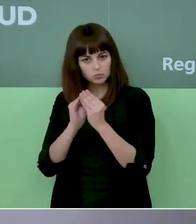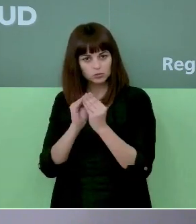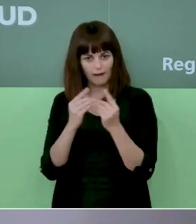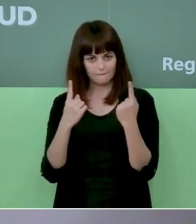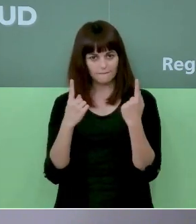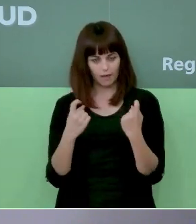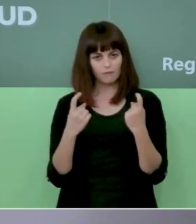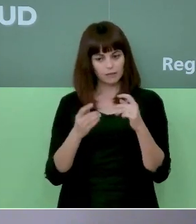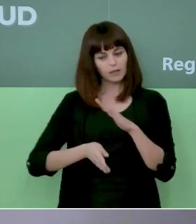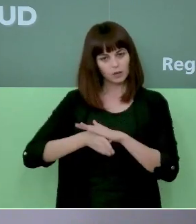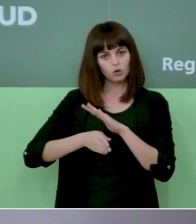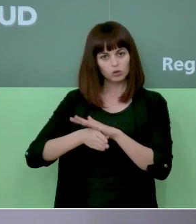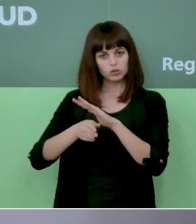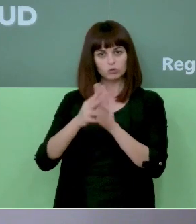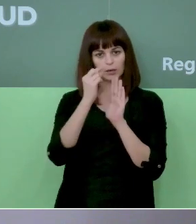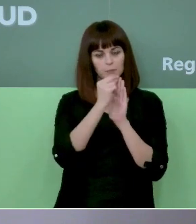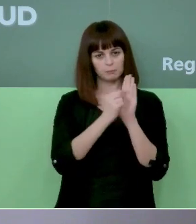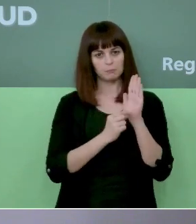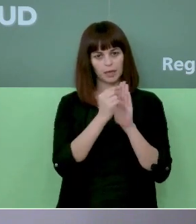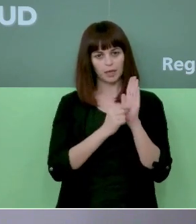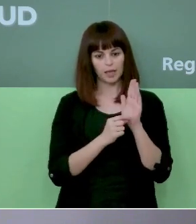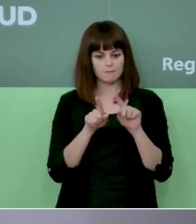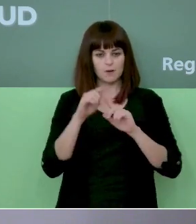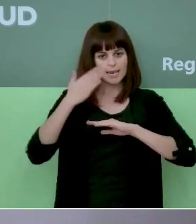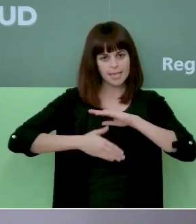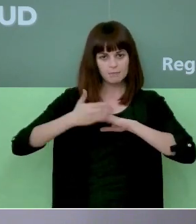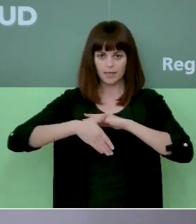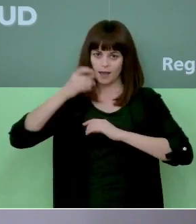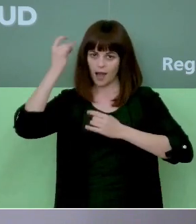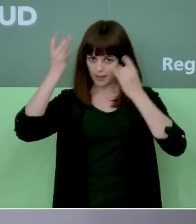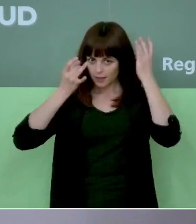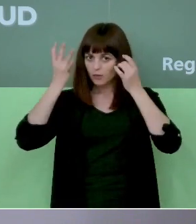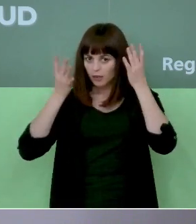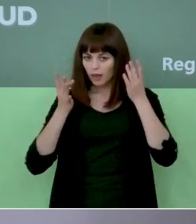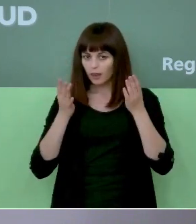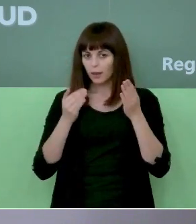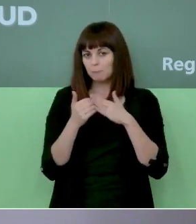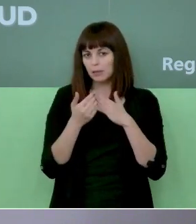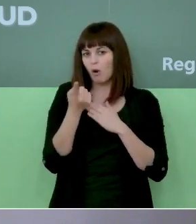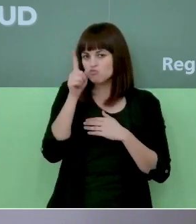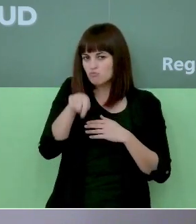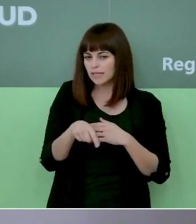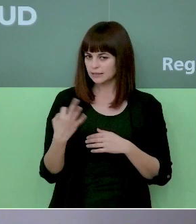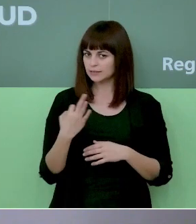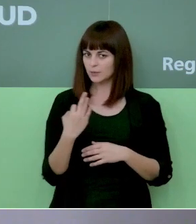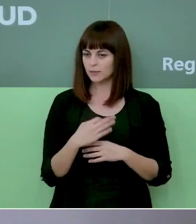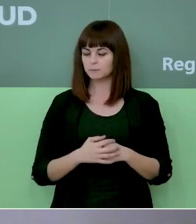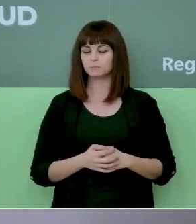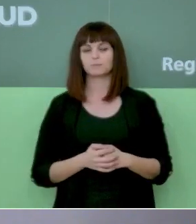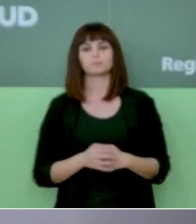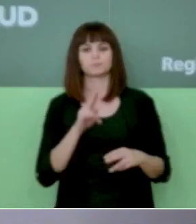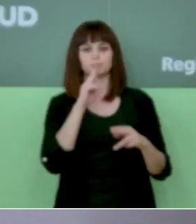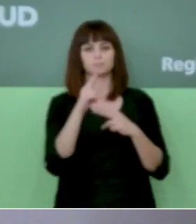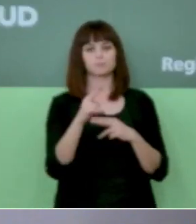necesario mantener esa merma de la actividad durante al menos un mes? Bueno, nosotros